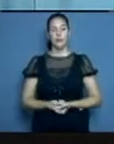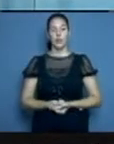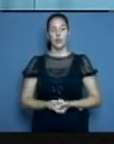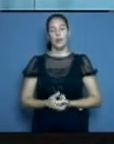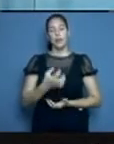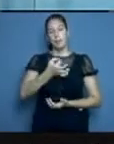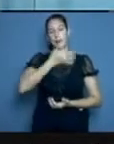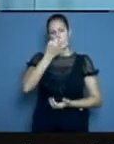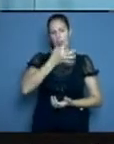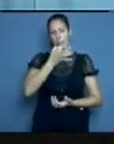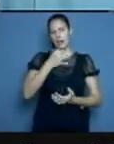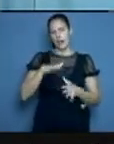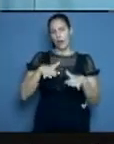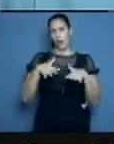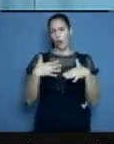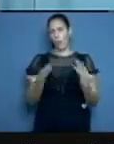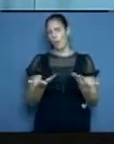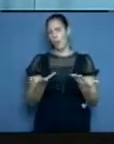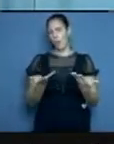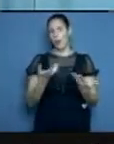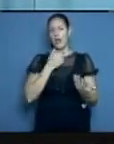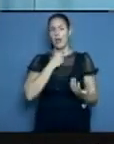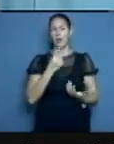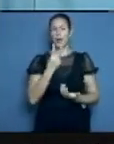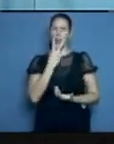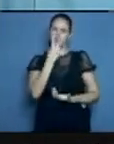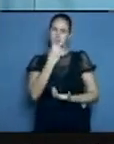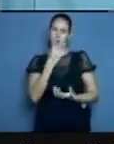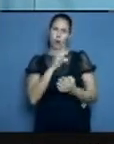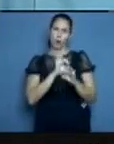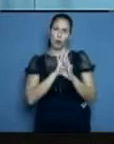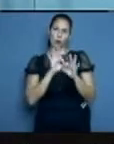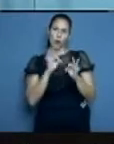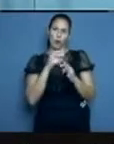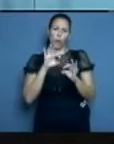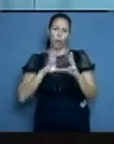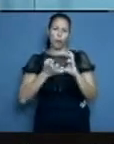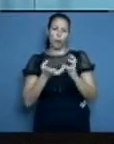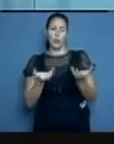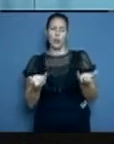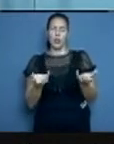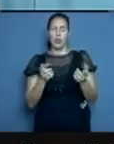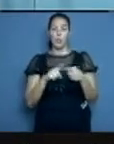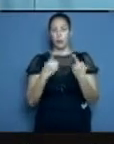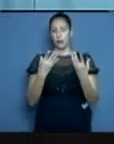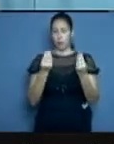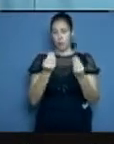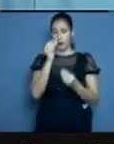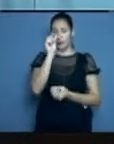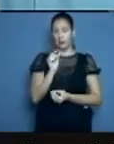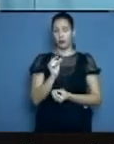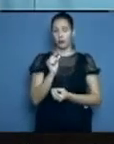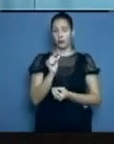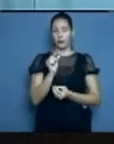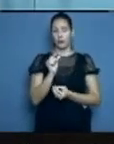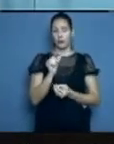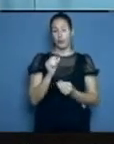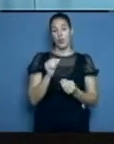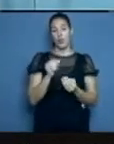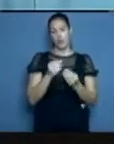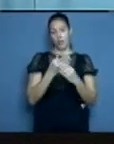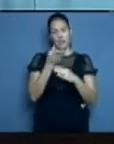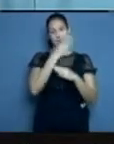tratamiento, doctor, que es otra de las inquietudes de la población, porque hemos visto que muchas personas, y ahorita con la doctora que atiende